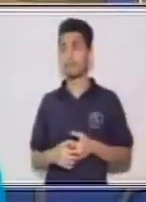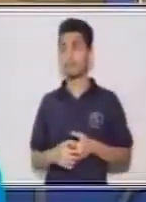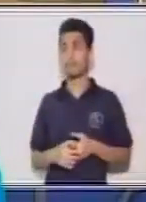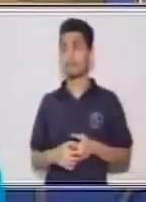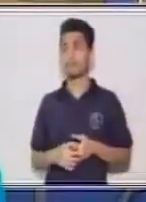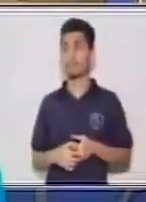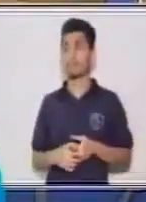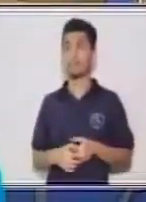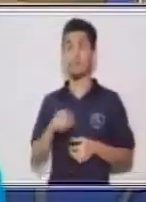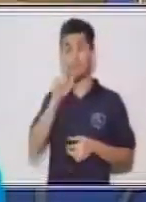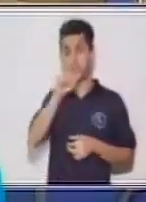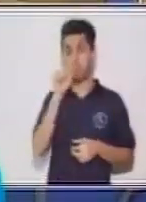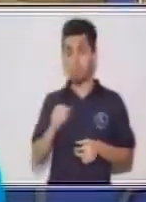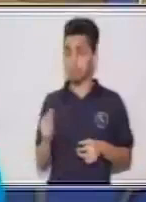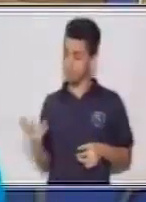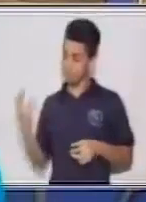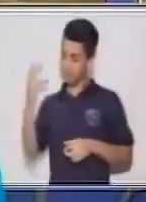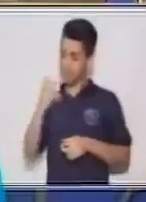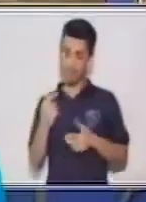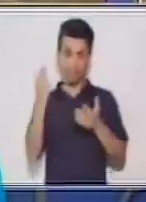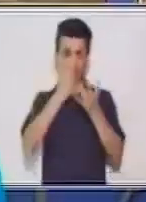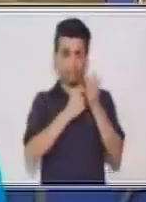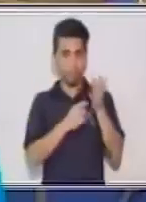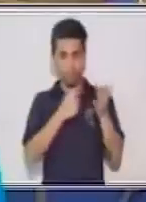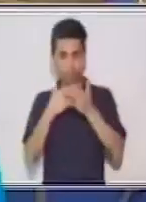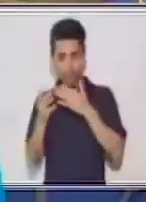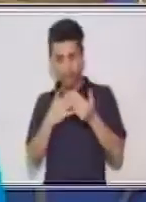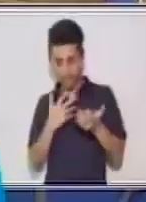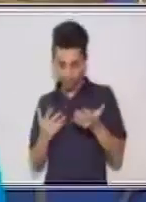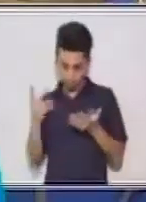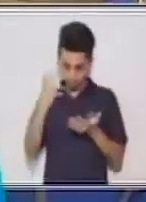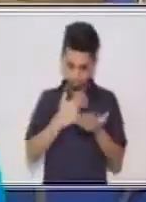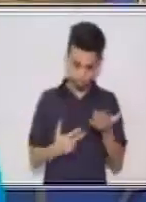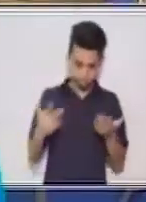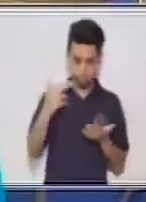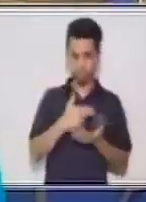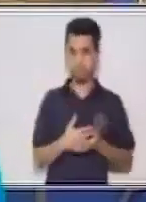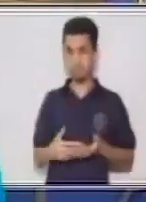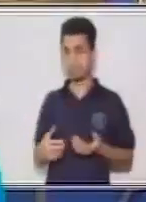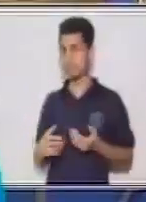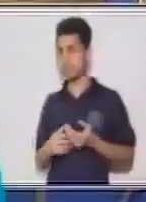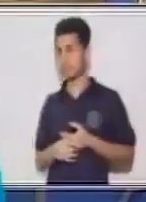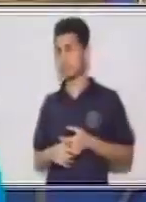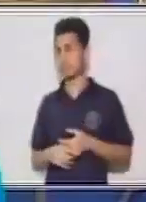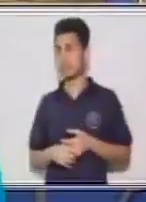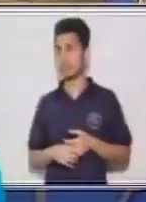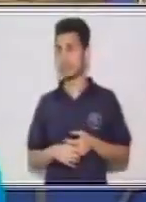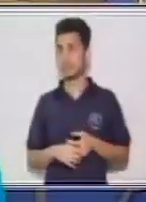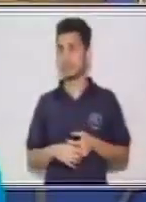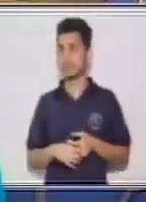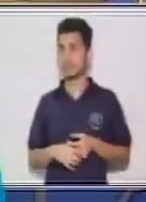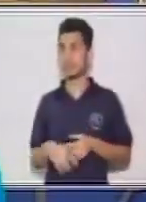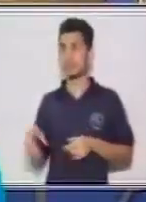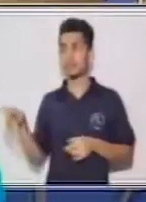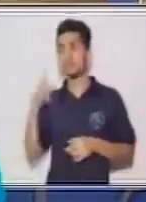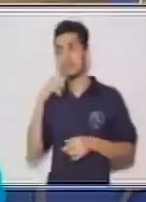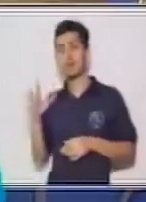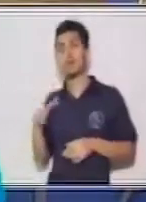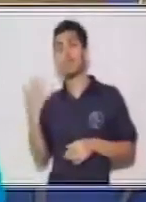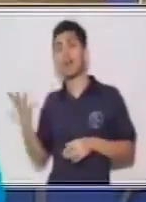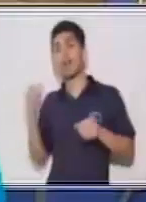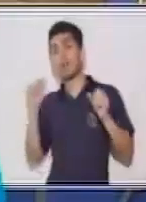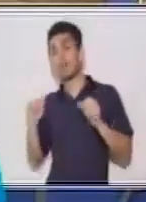puedes venir y recortar todas las figuras que encuentres y entonces decir, bueno, aquí hay una acción. ¿Qué tipo de acción puede ser?